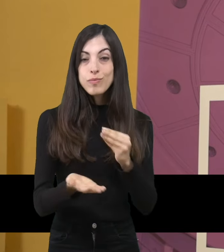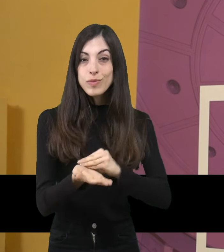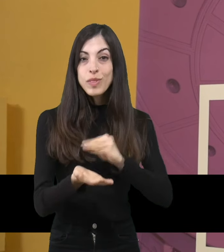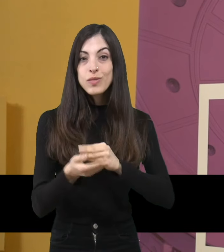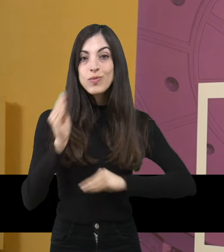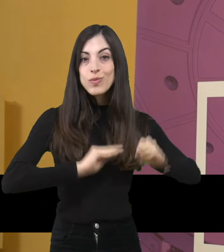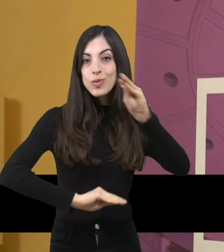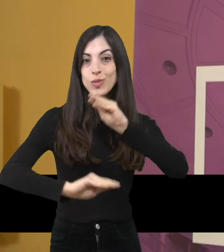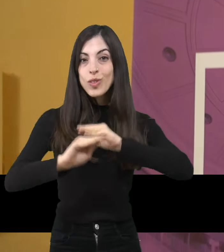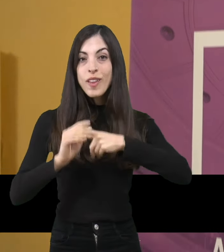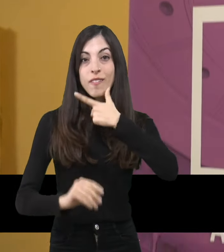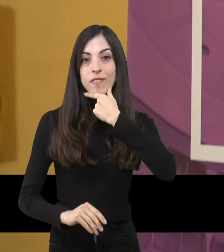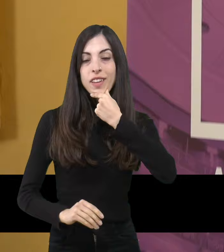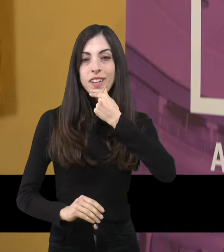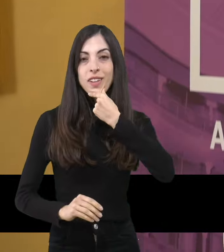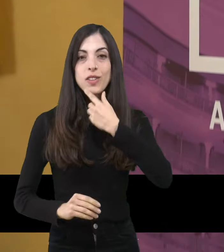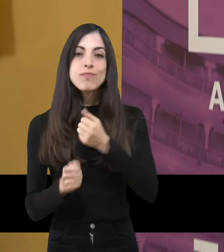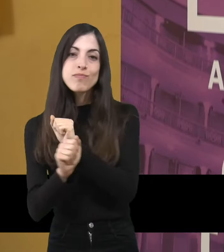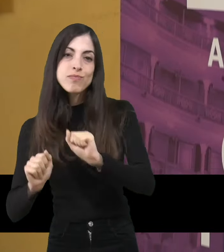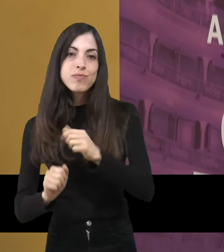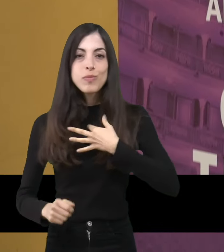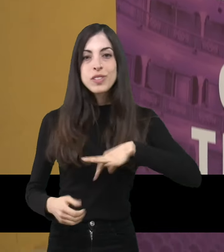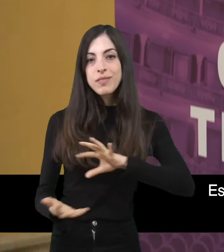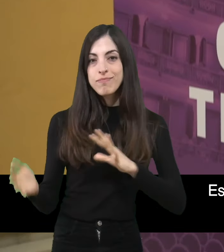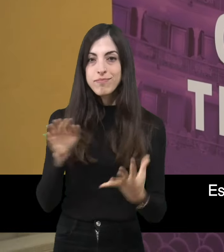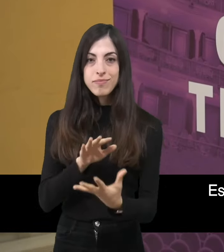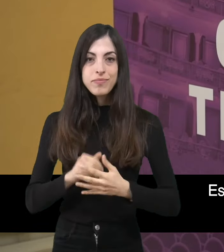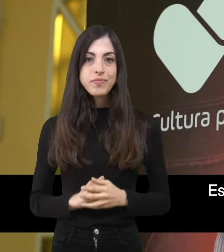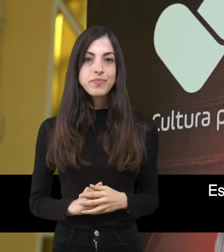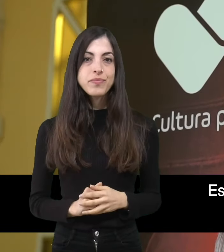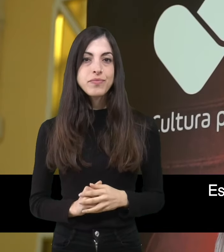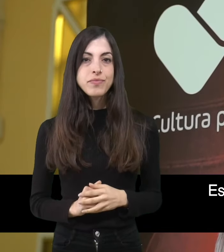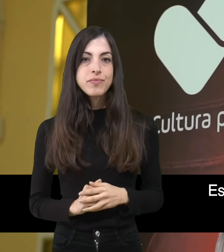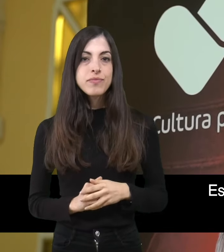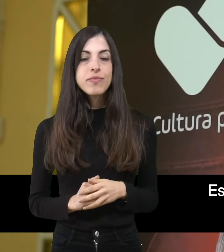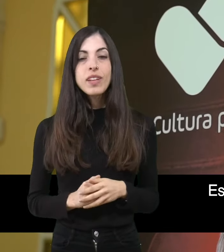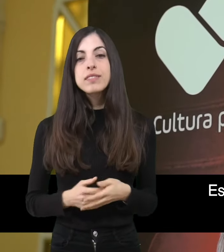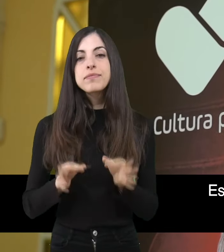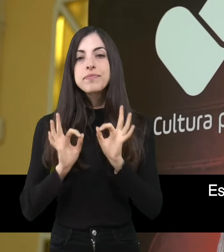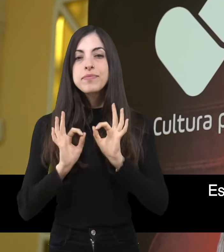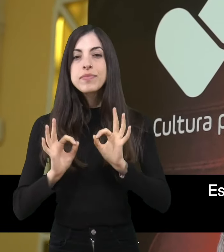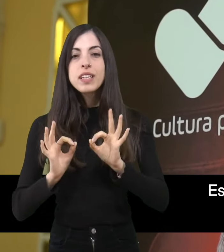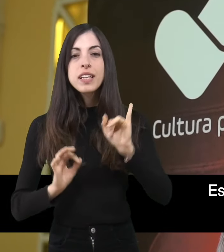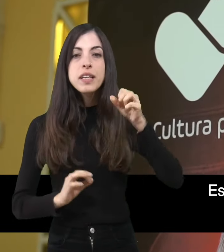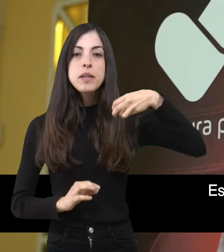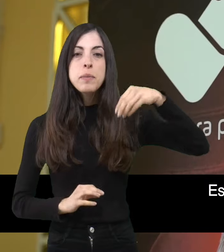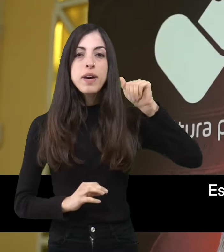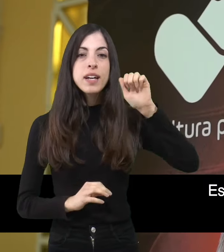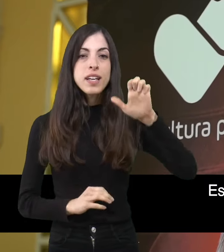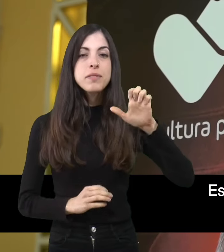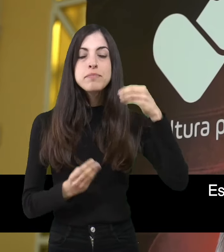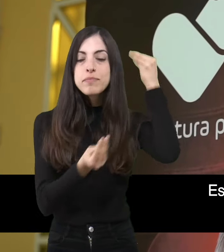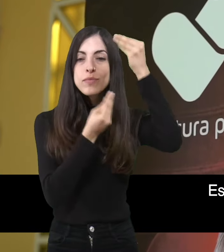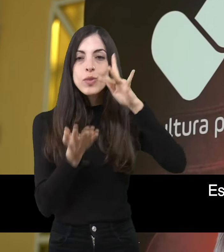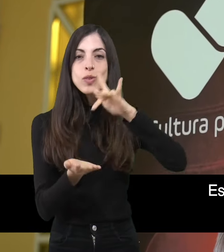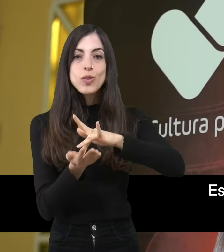Muchas veces soluciones sencillas hacen posible lo imposible. Eso es precisamente lo que pensó el IMAE cuando puso en marcha el